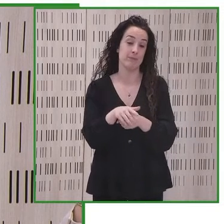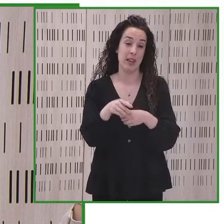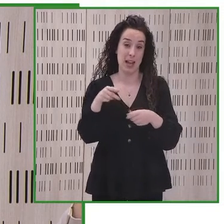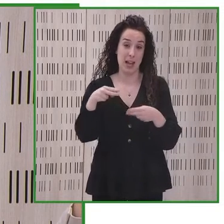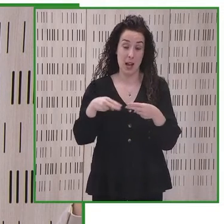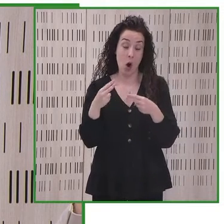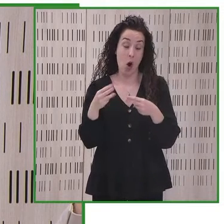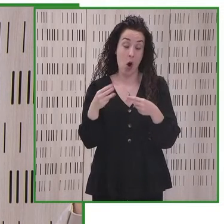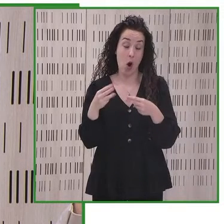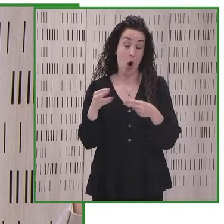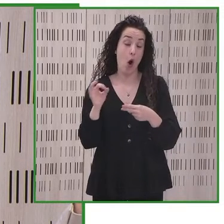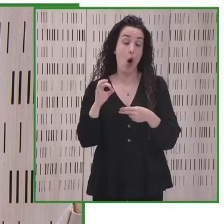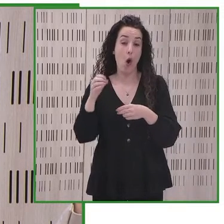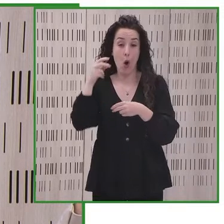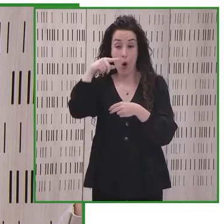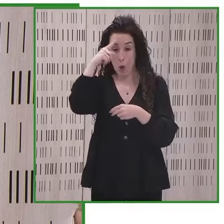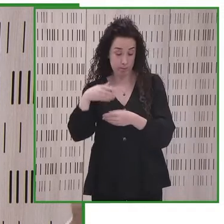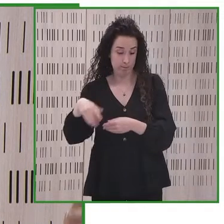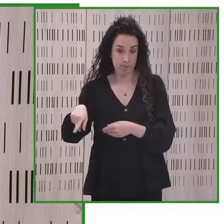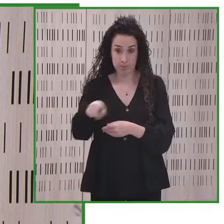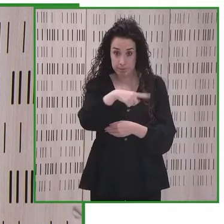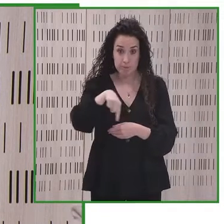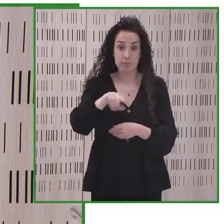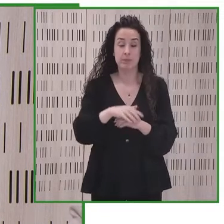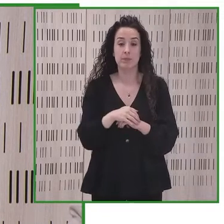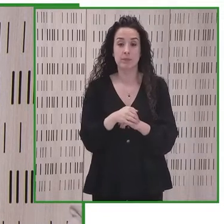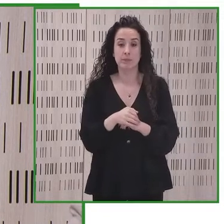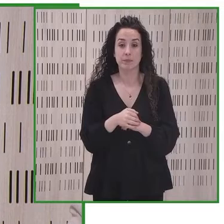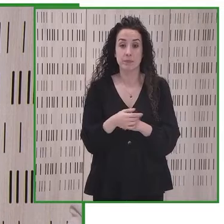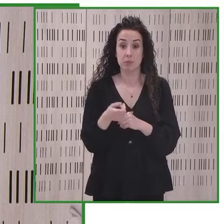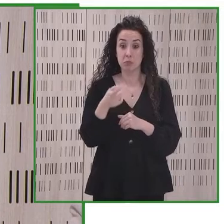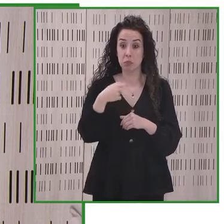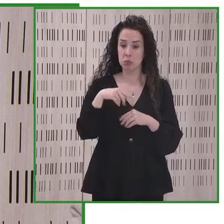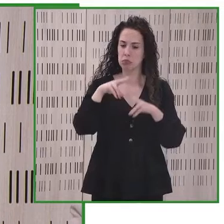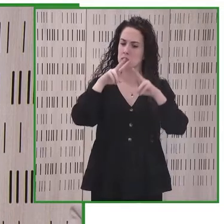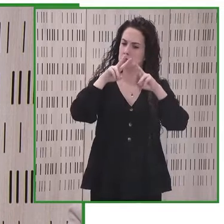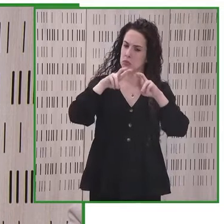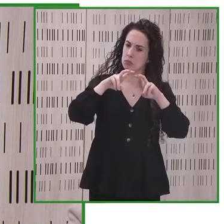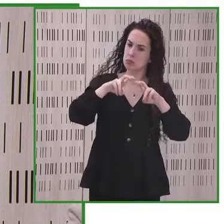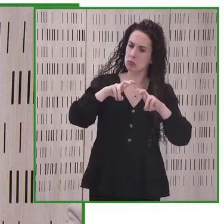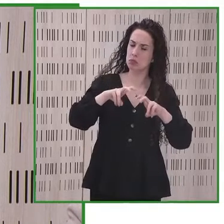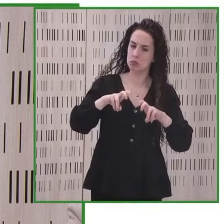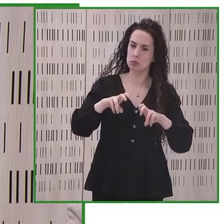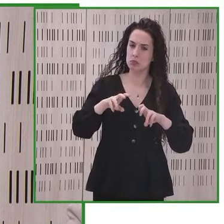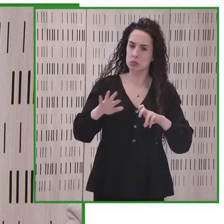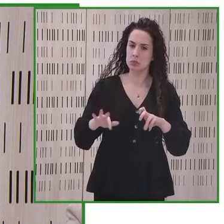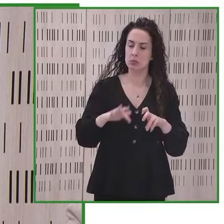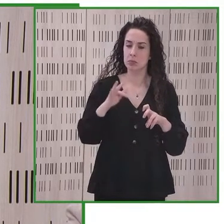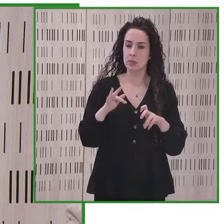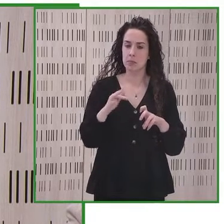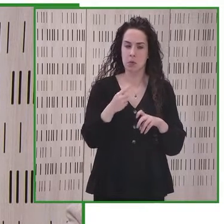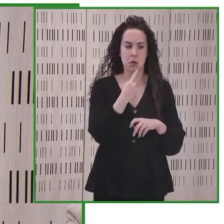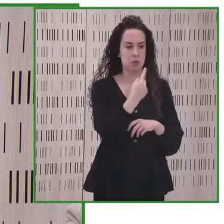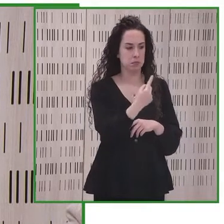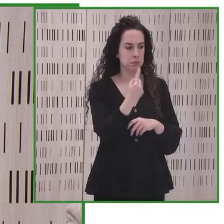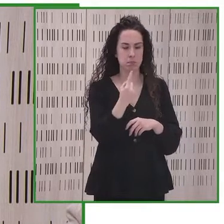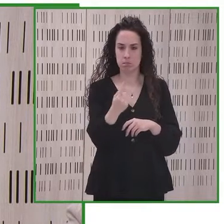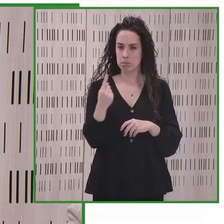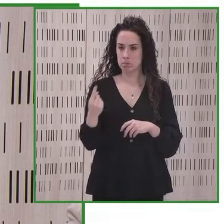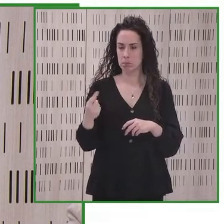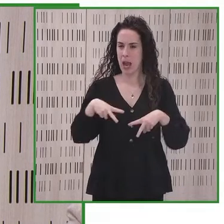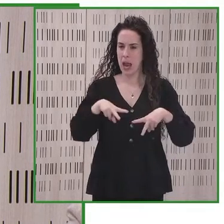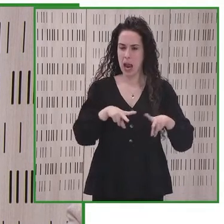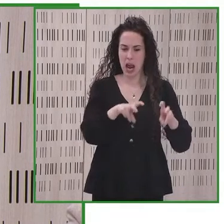de la política, de la cultura, etc. Como parte de nuestra investigación, hemos